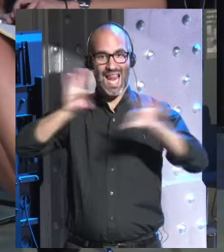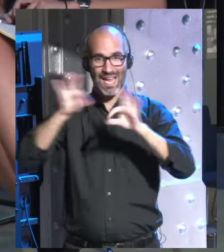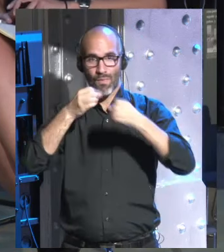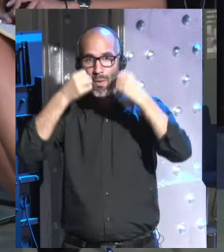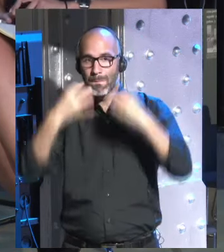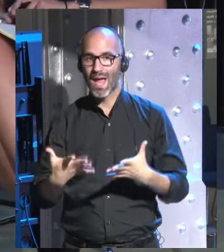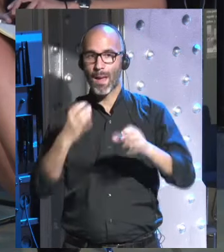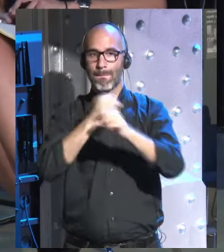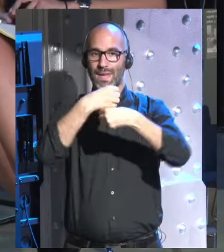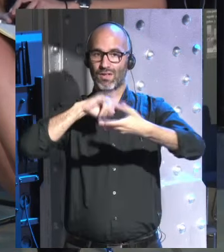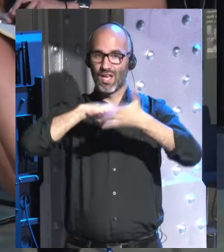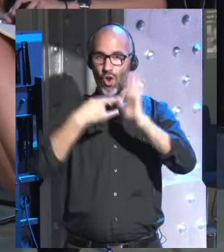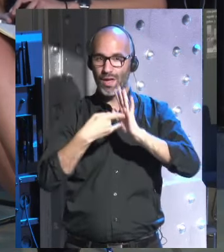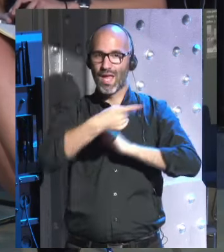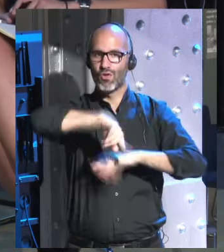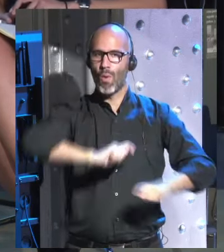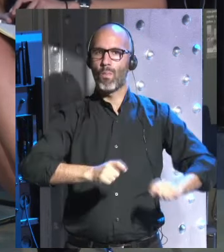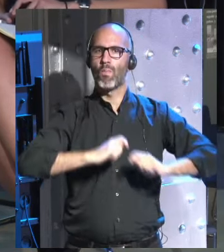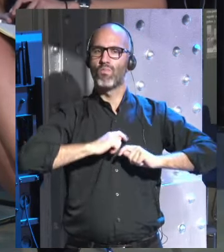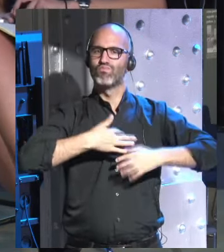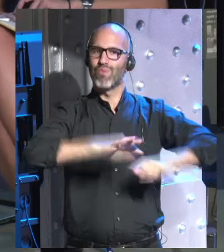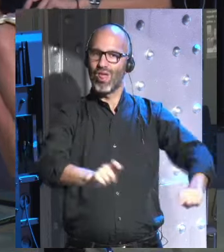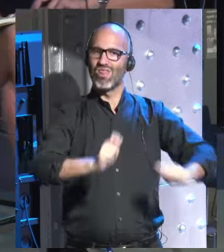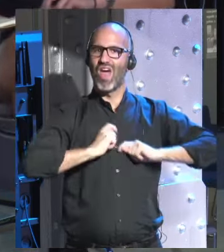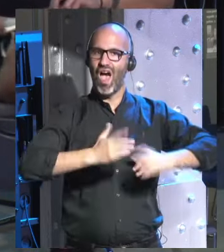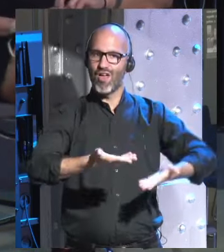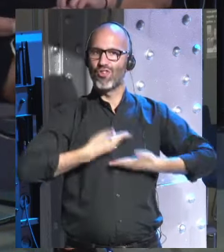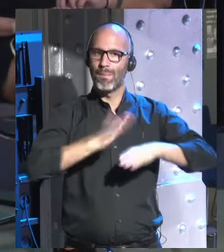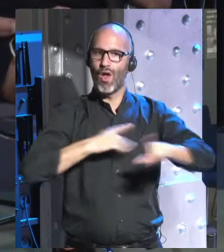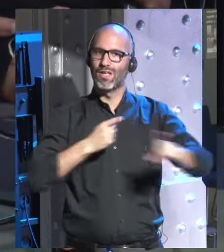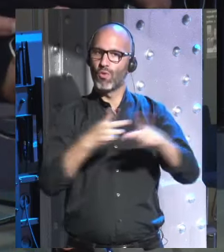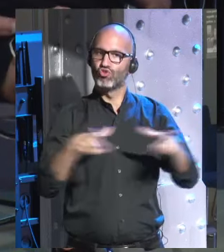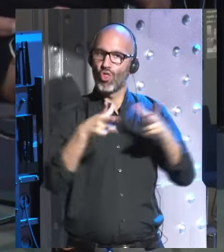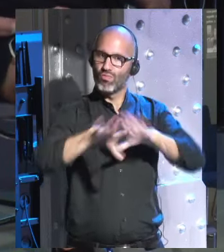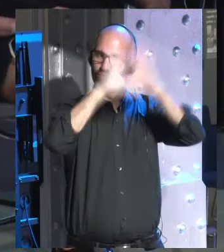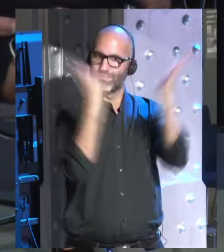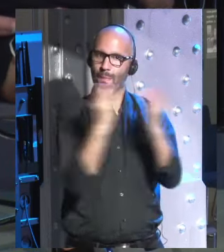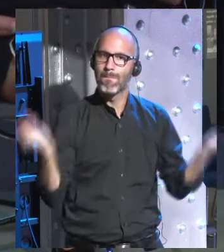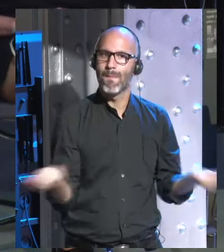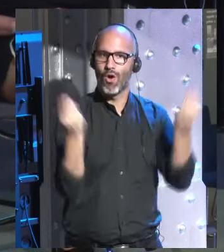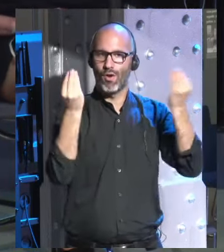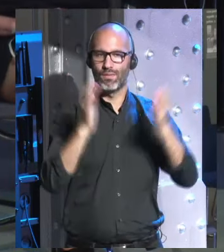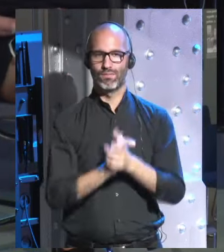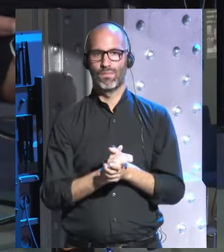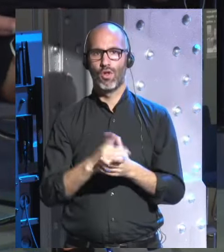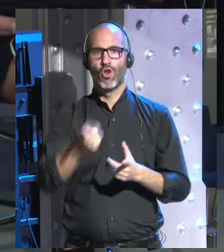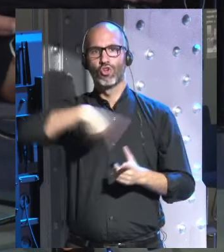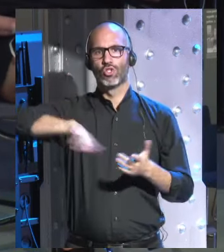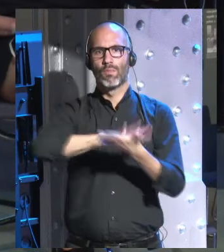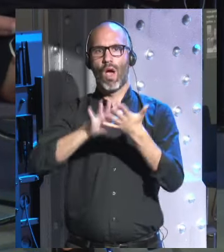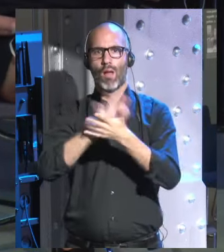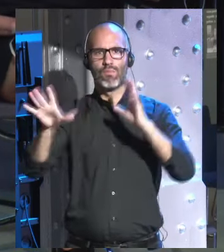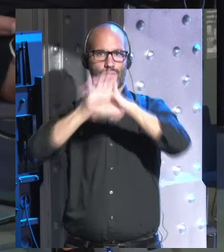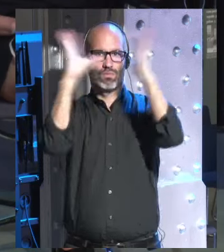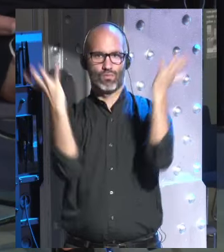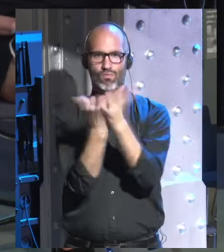la biotecnología nos puede ayudar a crear una mejor sociedad y un mejor mundo muchísimas cosas tienes